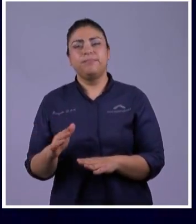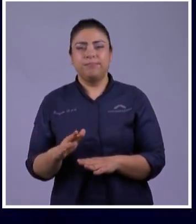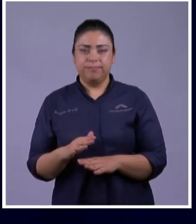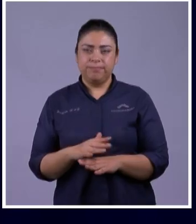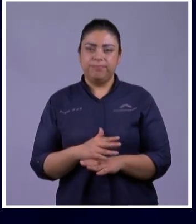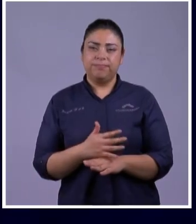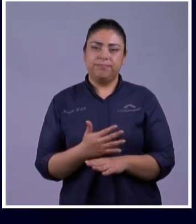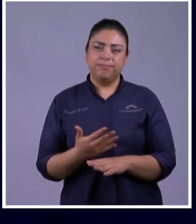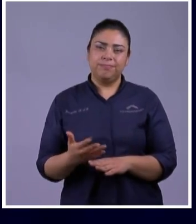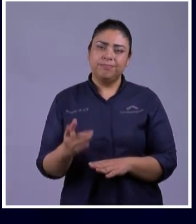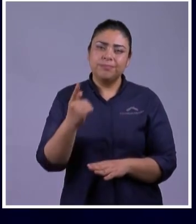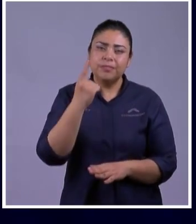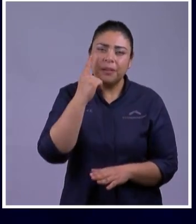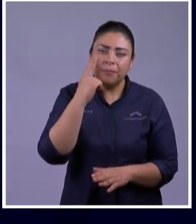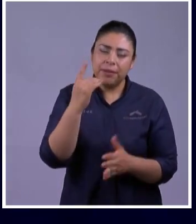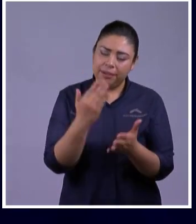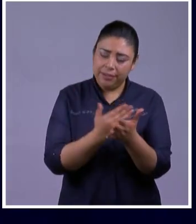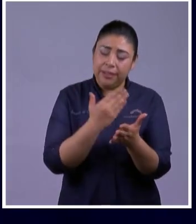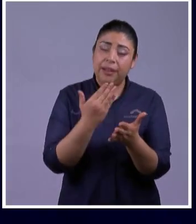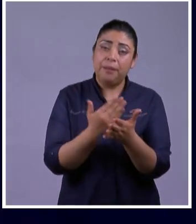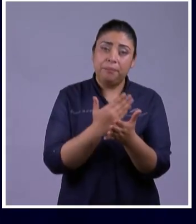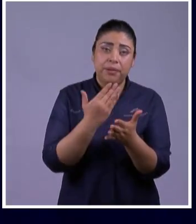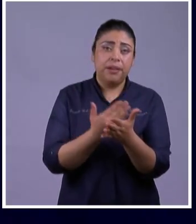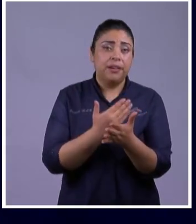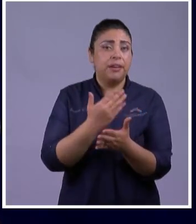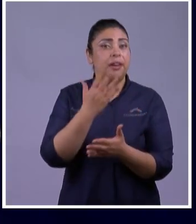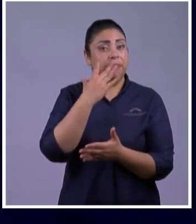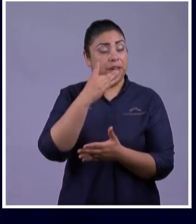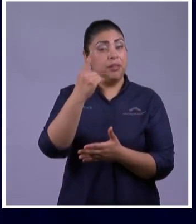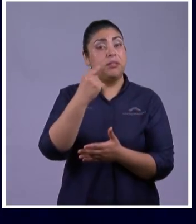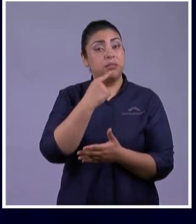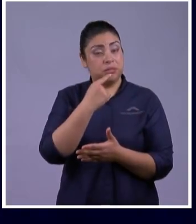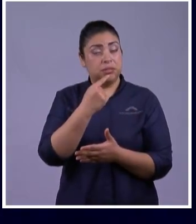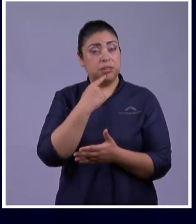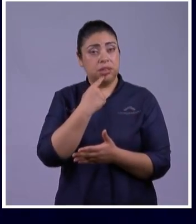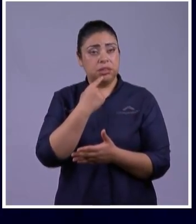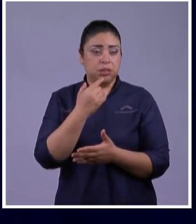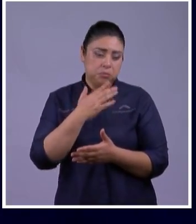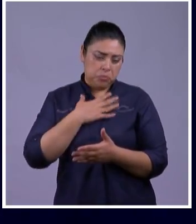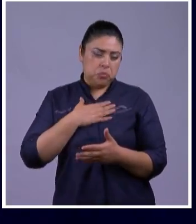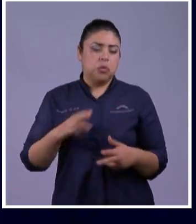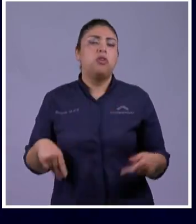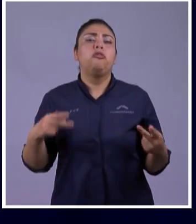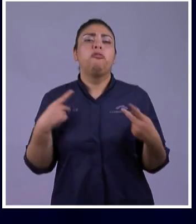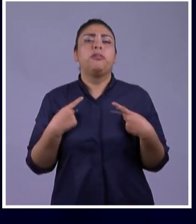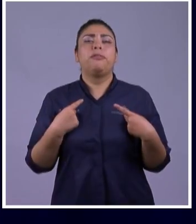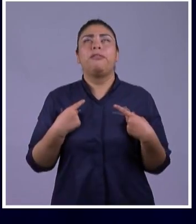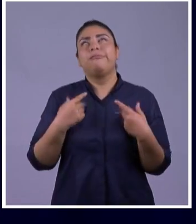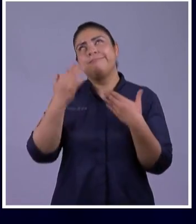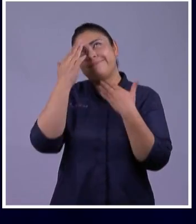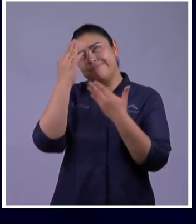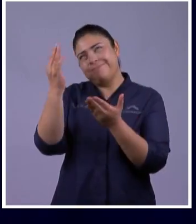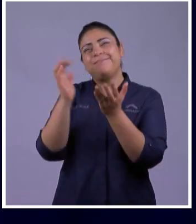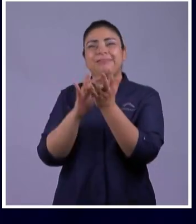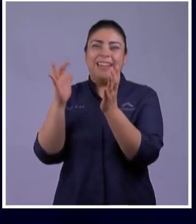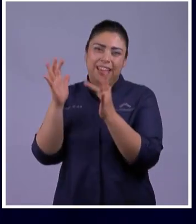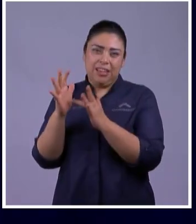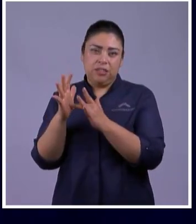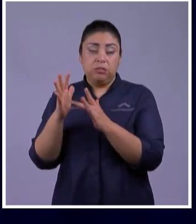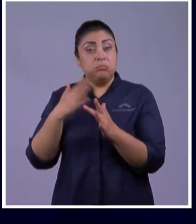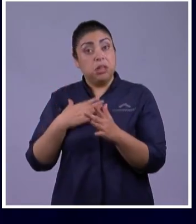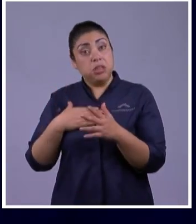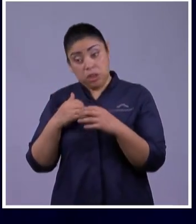La Palabra De Dios Dice Para mí El Vivir Es Cristo El Morir Es Ganancia Cuando Tienes La Vida